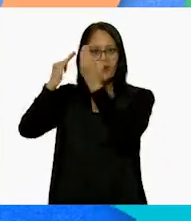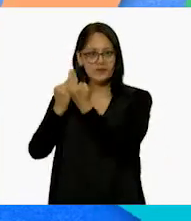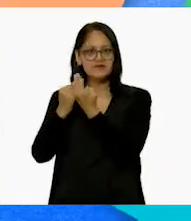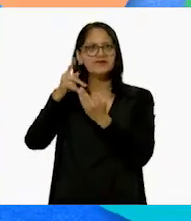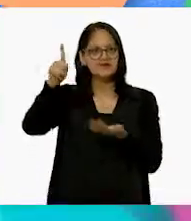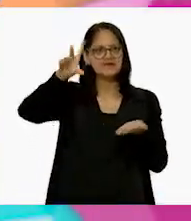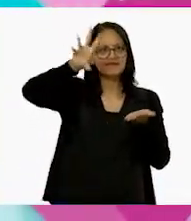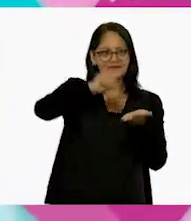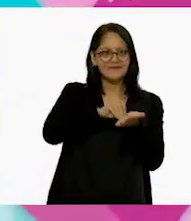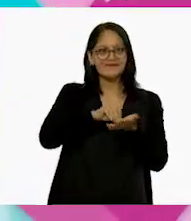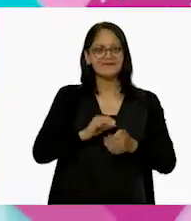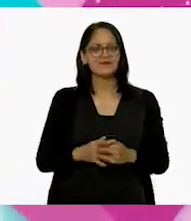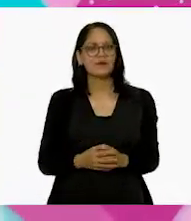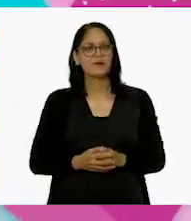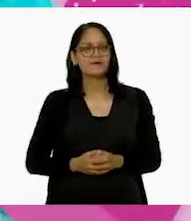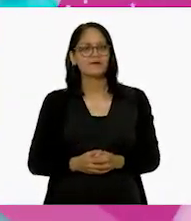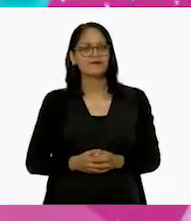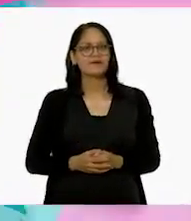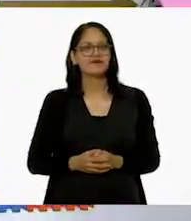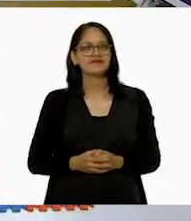geométricas...